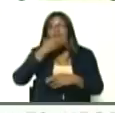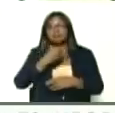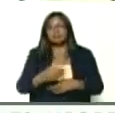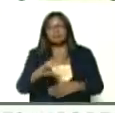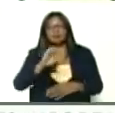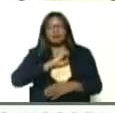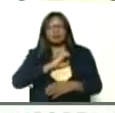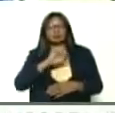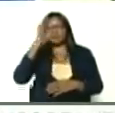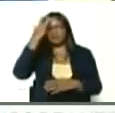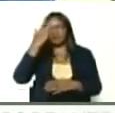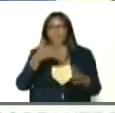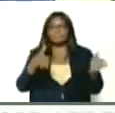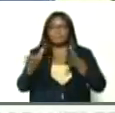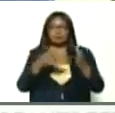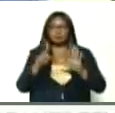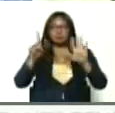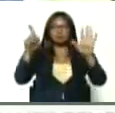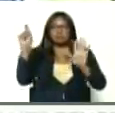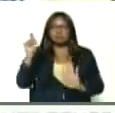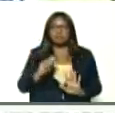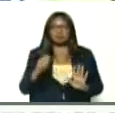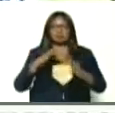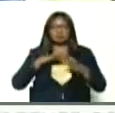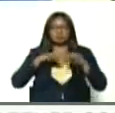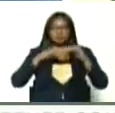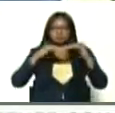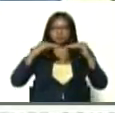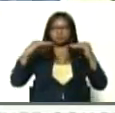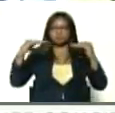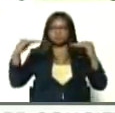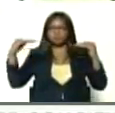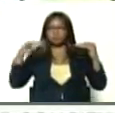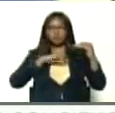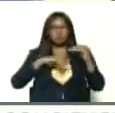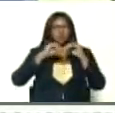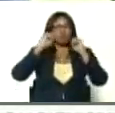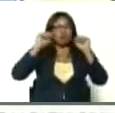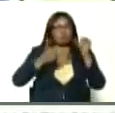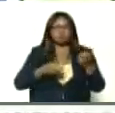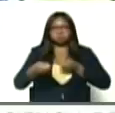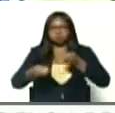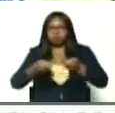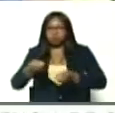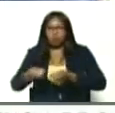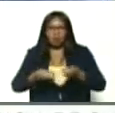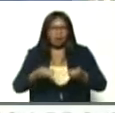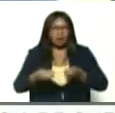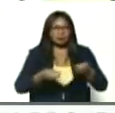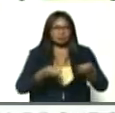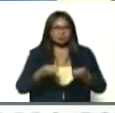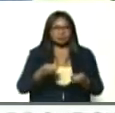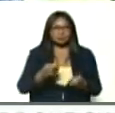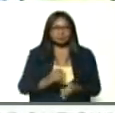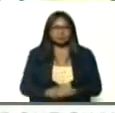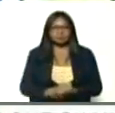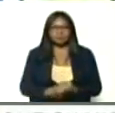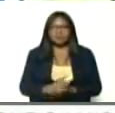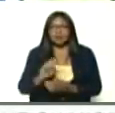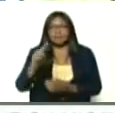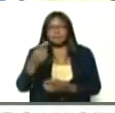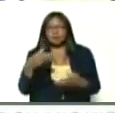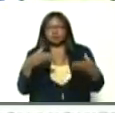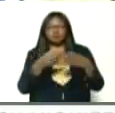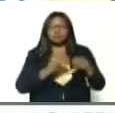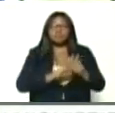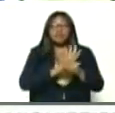enero, febrero, marzo, seis meses, que habíamos logrado, contener, esa primera ola, y